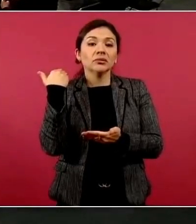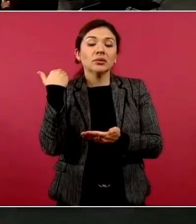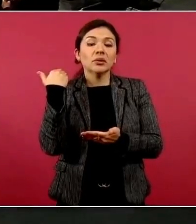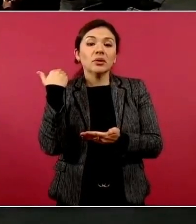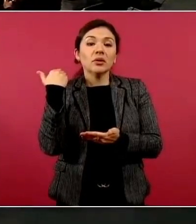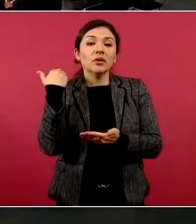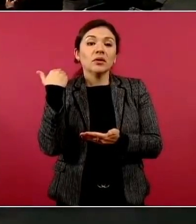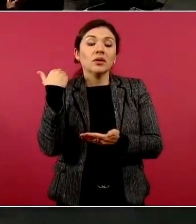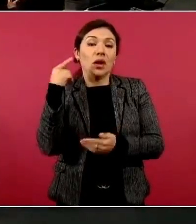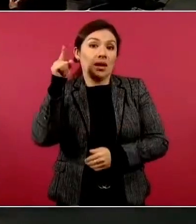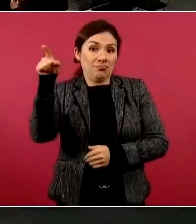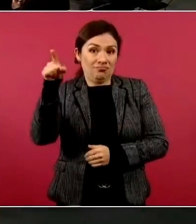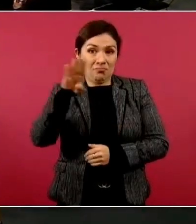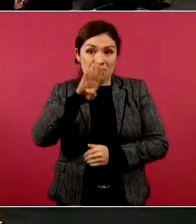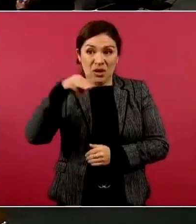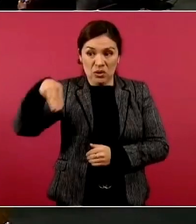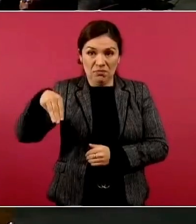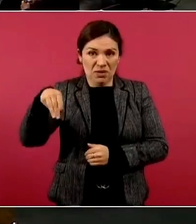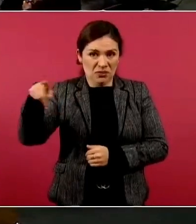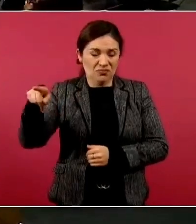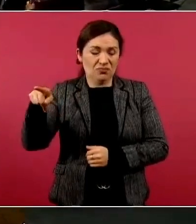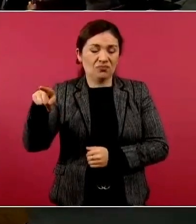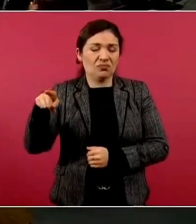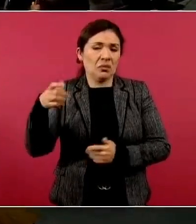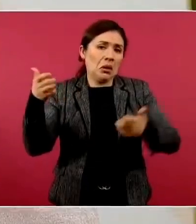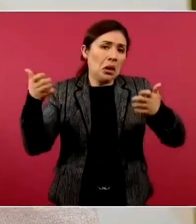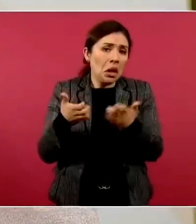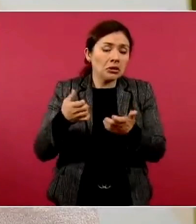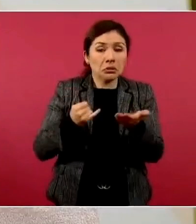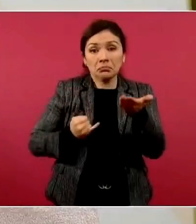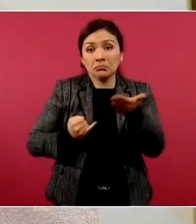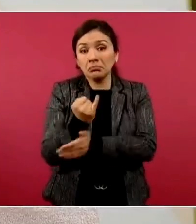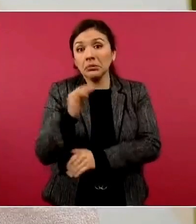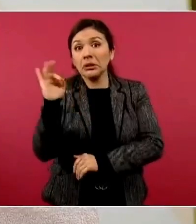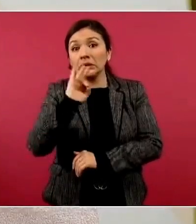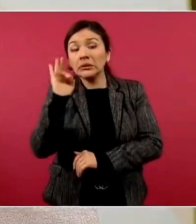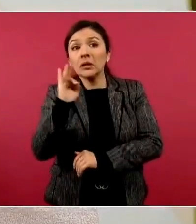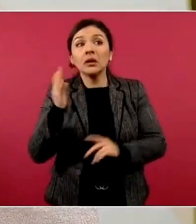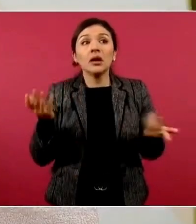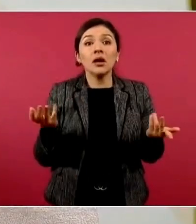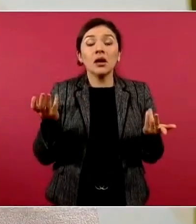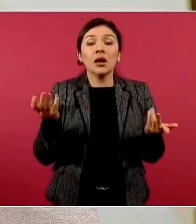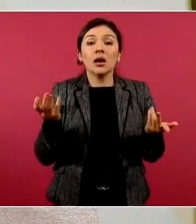en el Banco de México se decidía que si había una